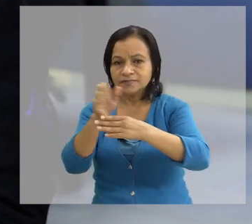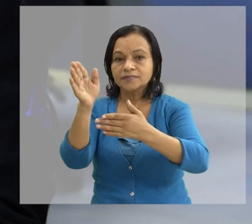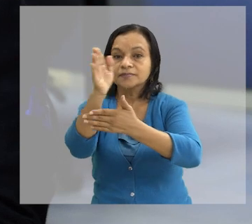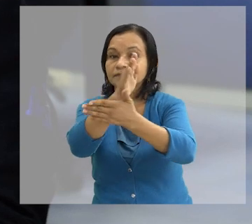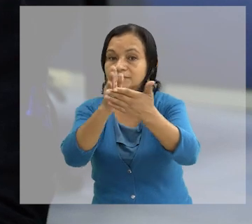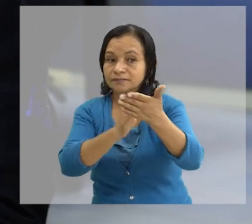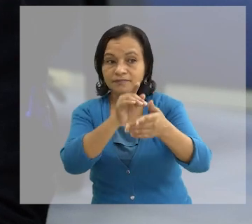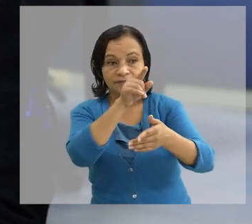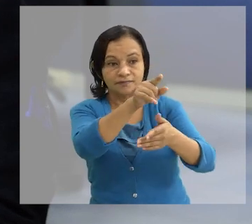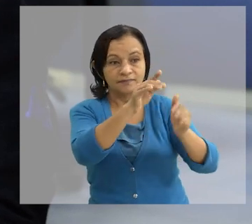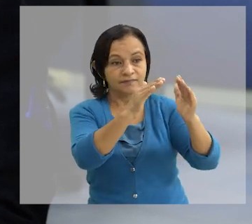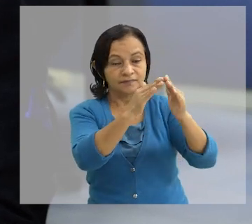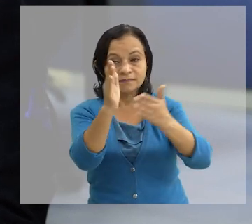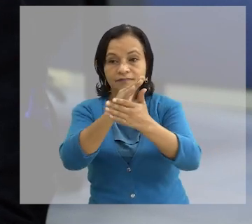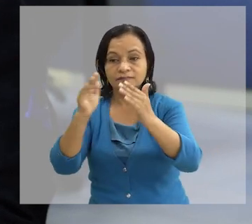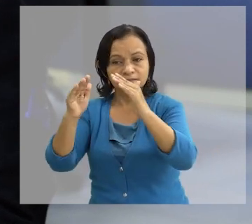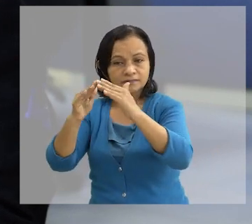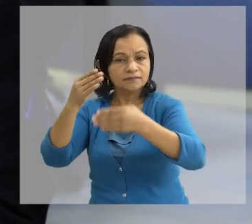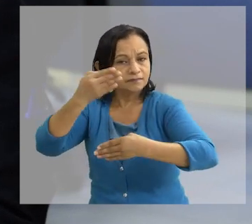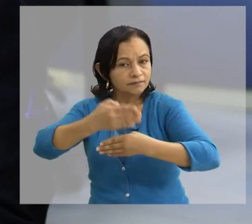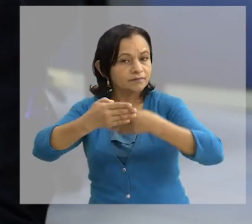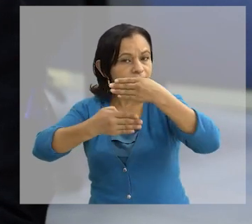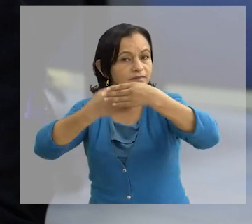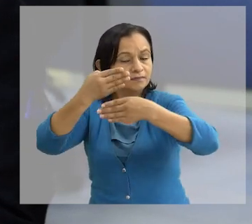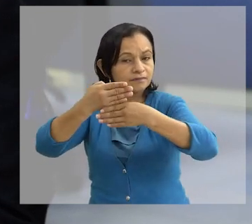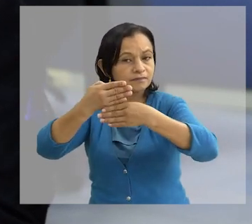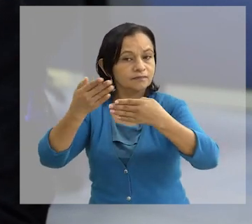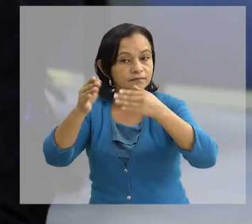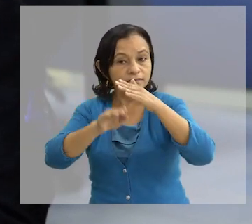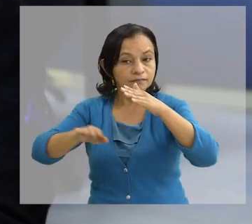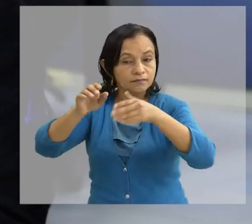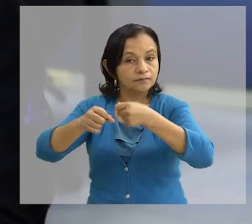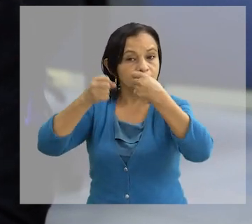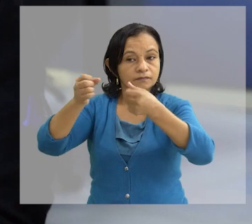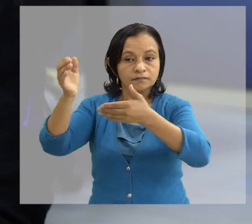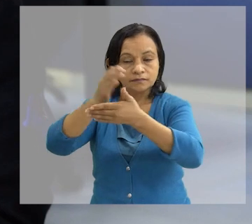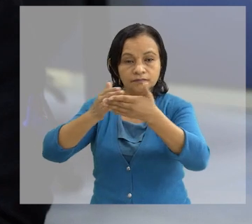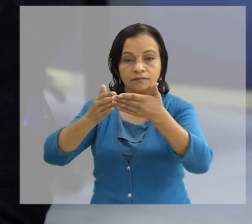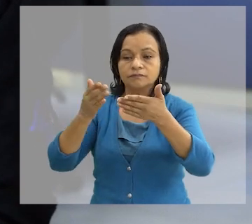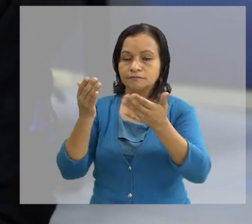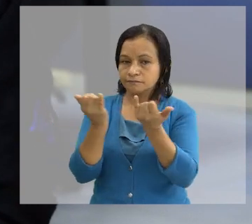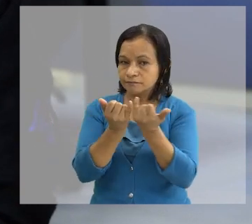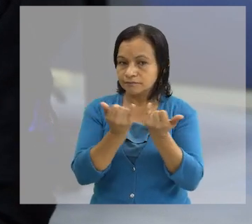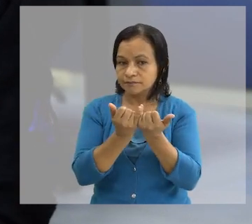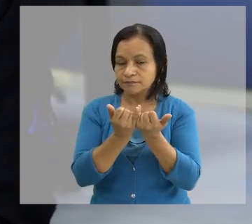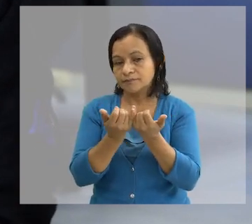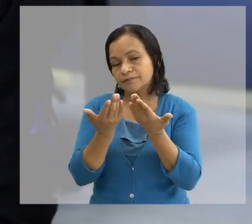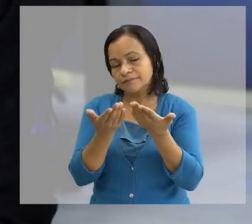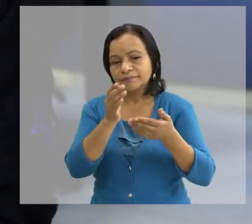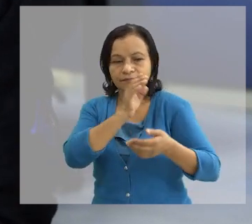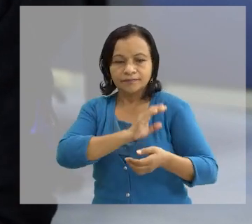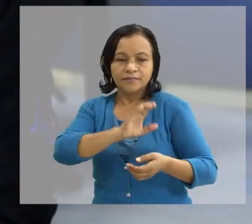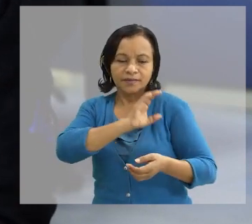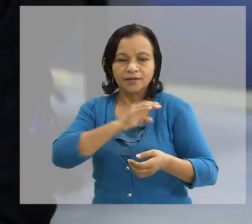algunos diseños que potencializan más algunas afectaciones en las mismas Acostumbramos